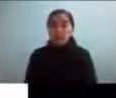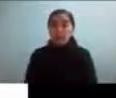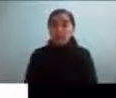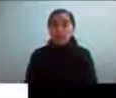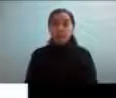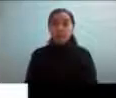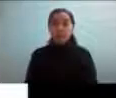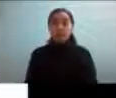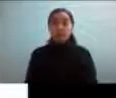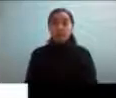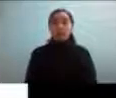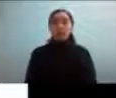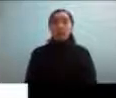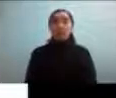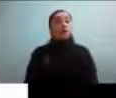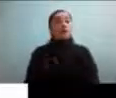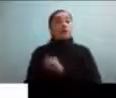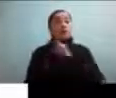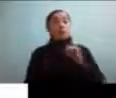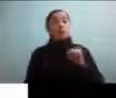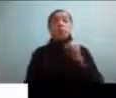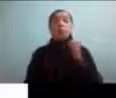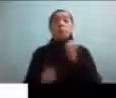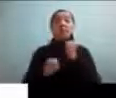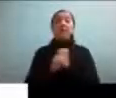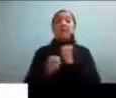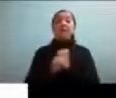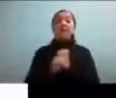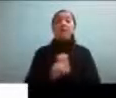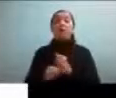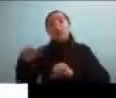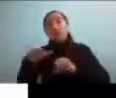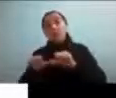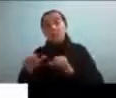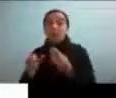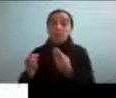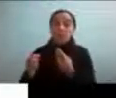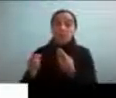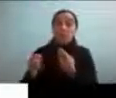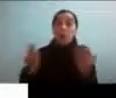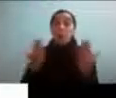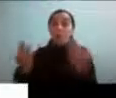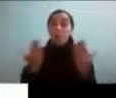y luego hice un trabajo experimental comparando individuos autistas y no autistas